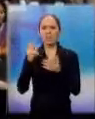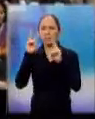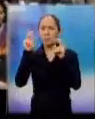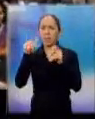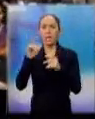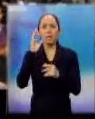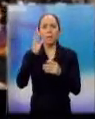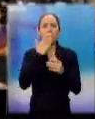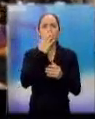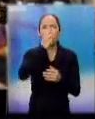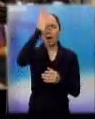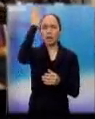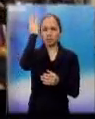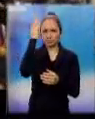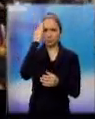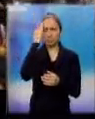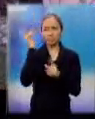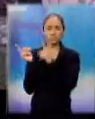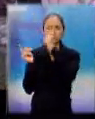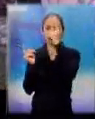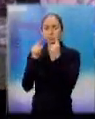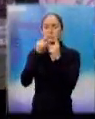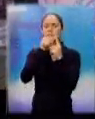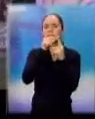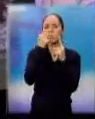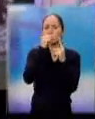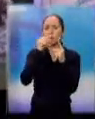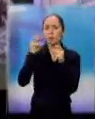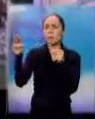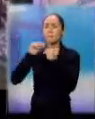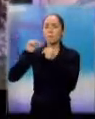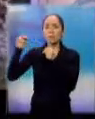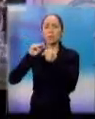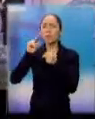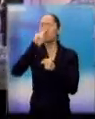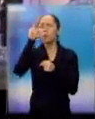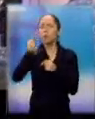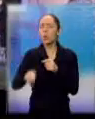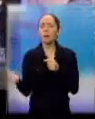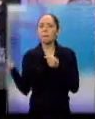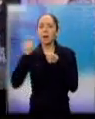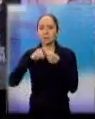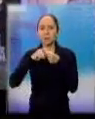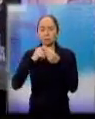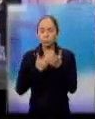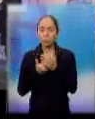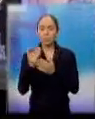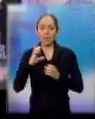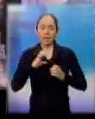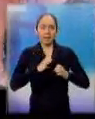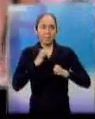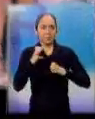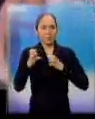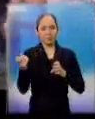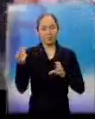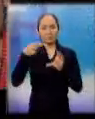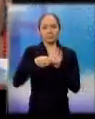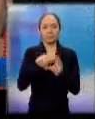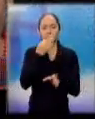cultura maya. La primera finalista es de un municipio que no había participado anteriormente, por lo que emocionada manifestó.